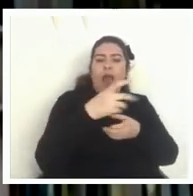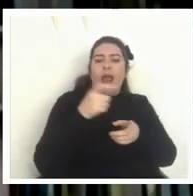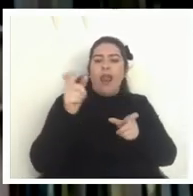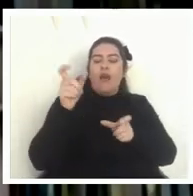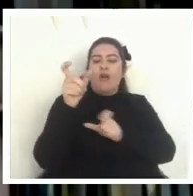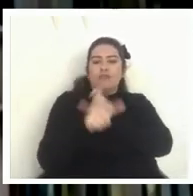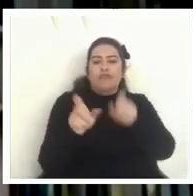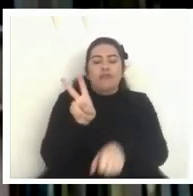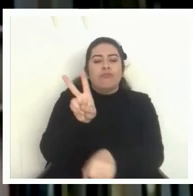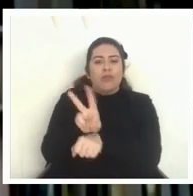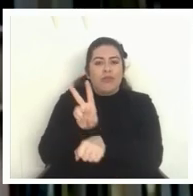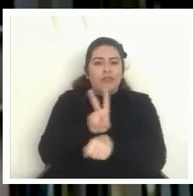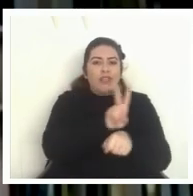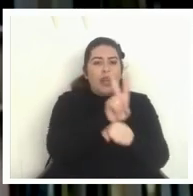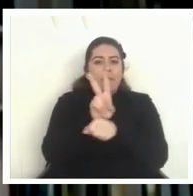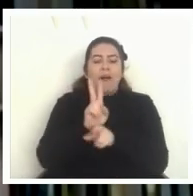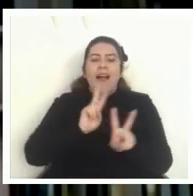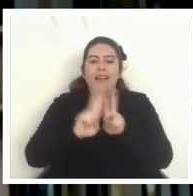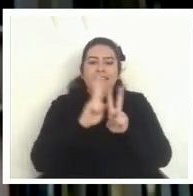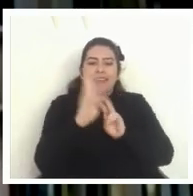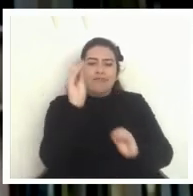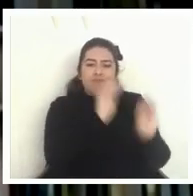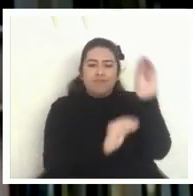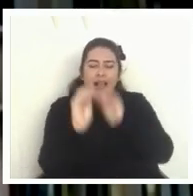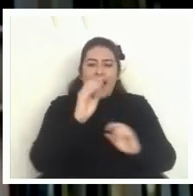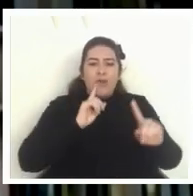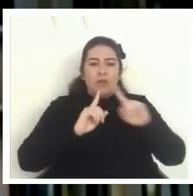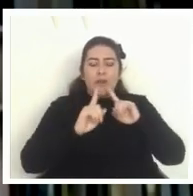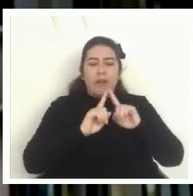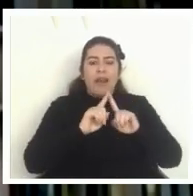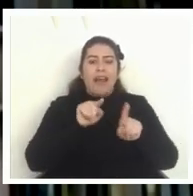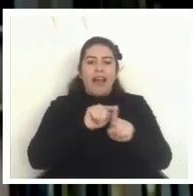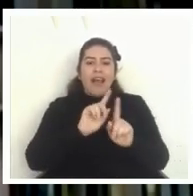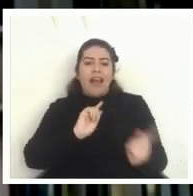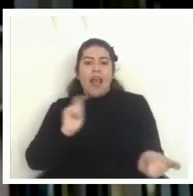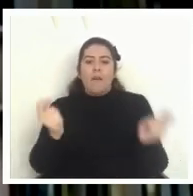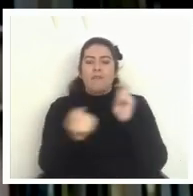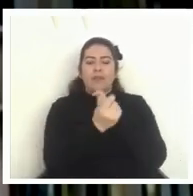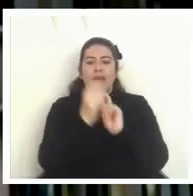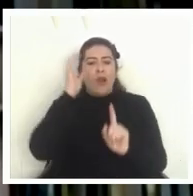tipo de evaluaciones para cambiar la cultura es algo de lo que estábamos hablando